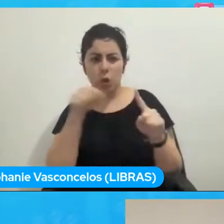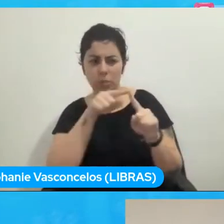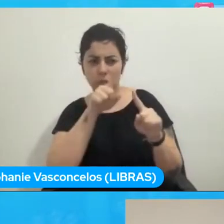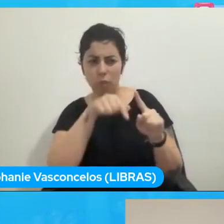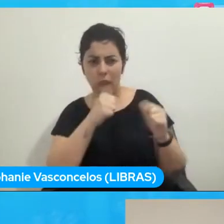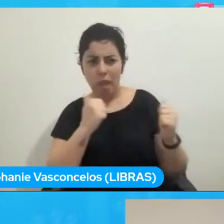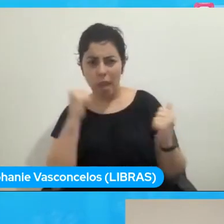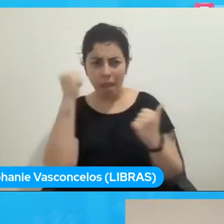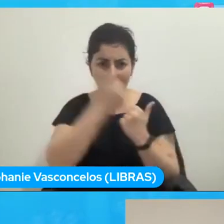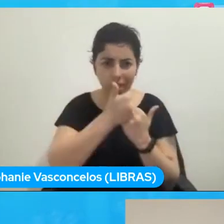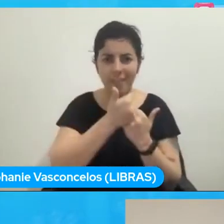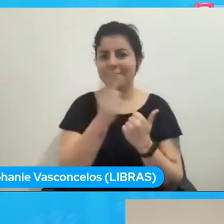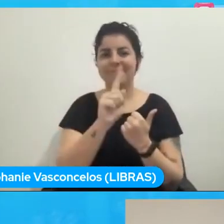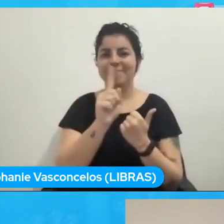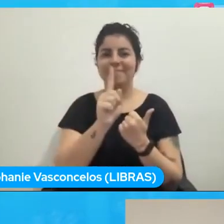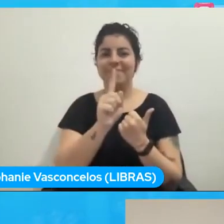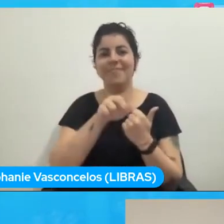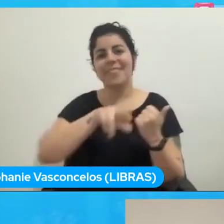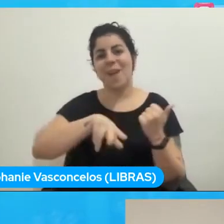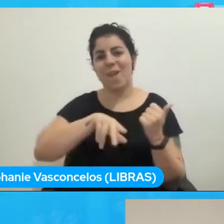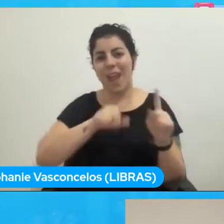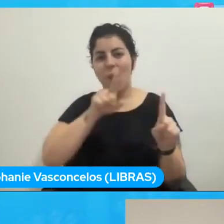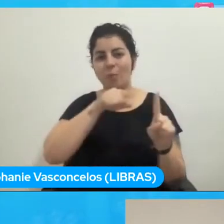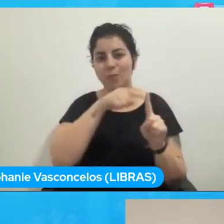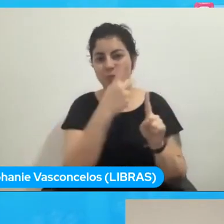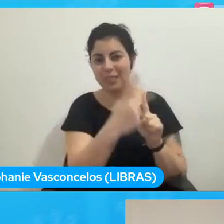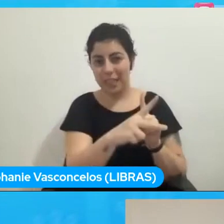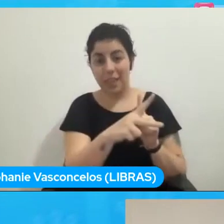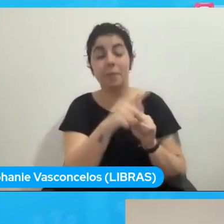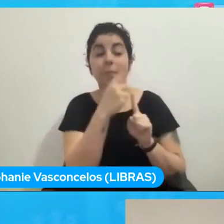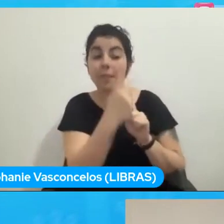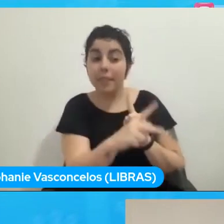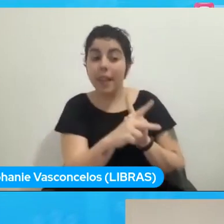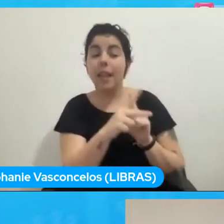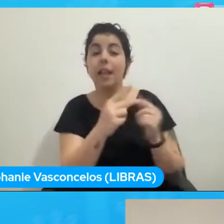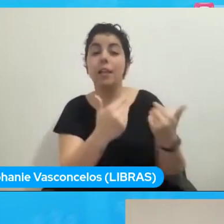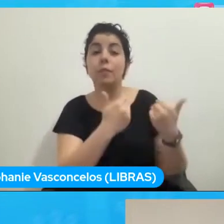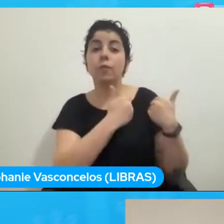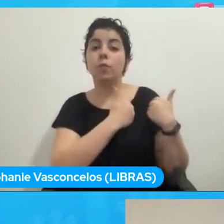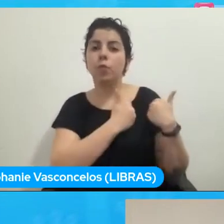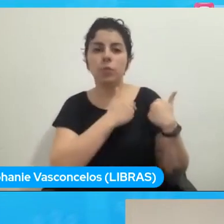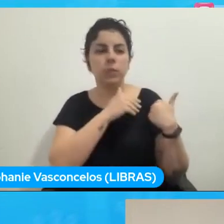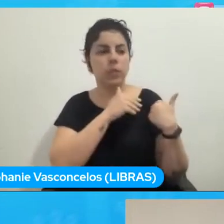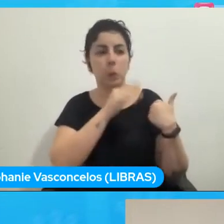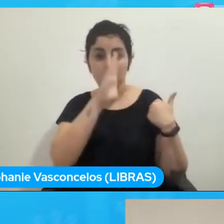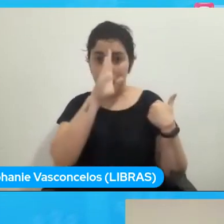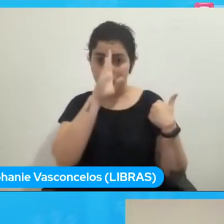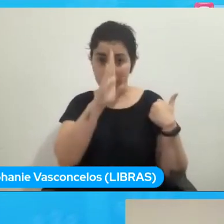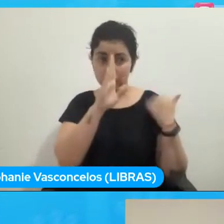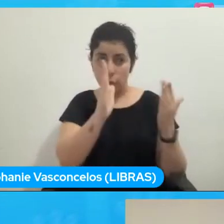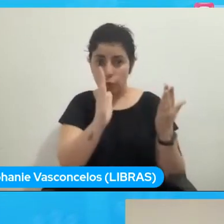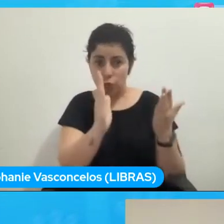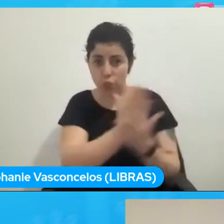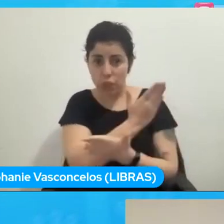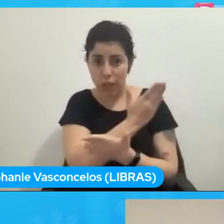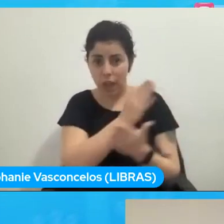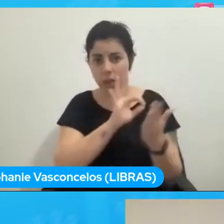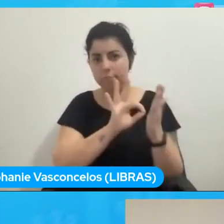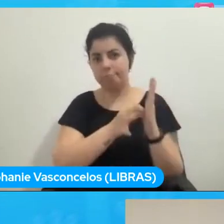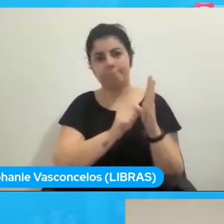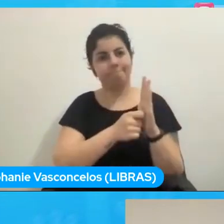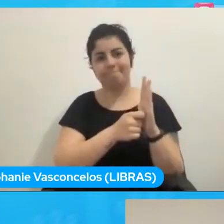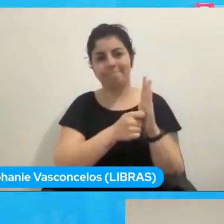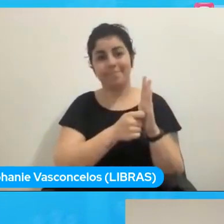caso de WebAssembly. La razón principal de WebAssembly nunca ha sido eliminar JavaScript del browser, sino